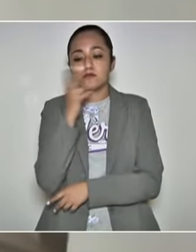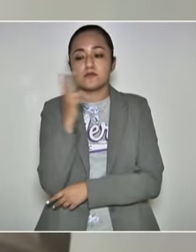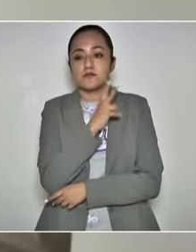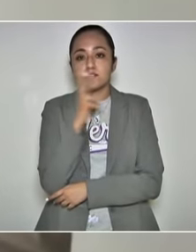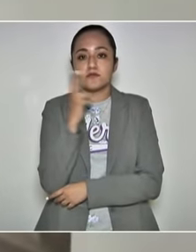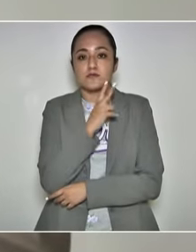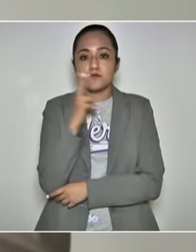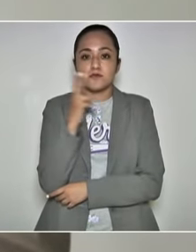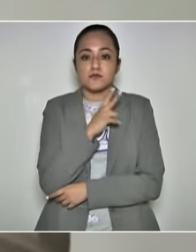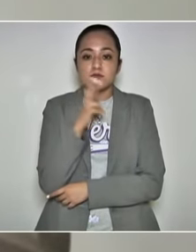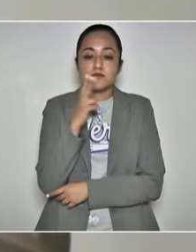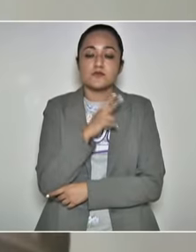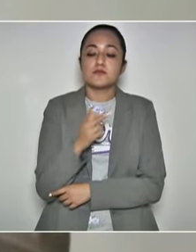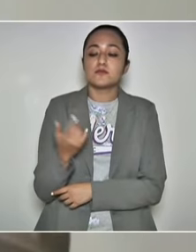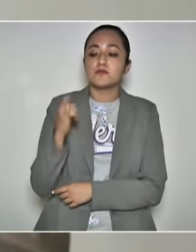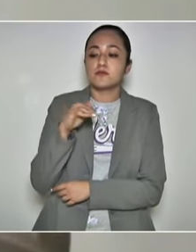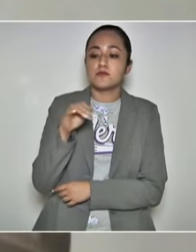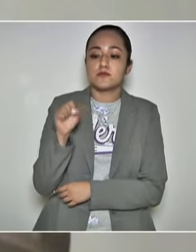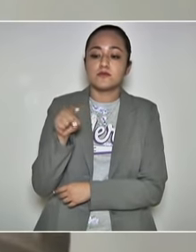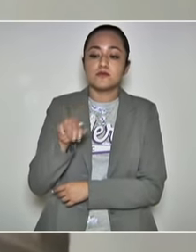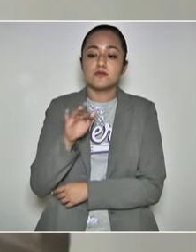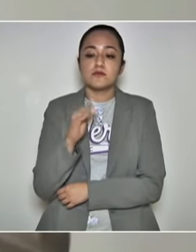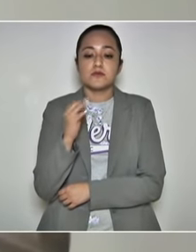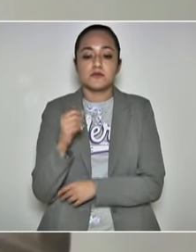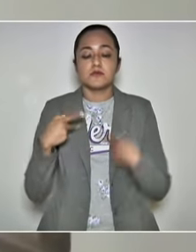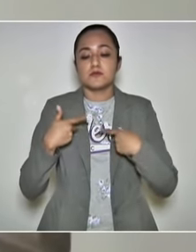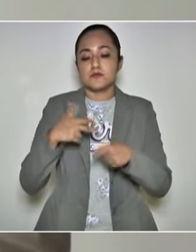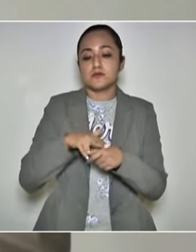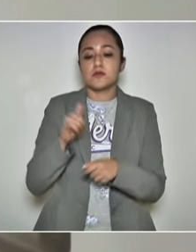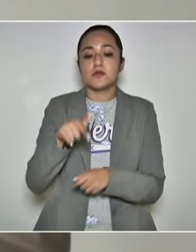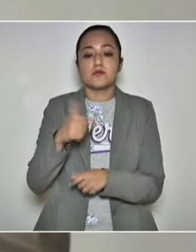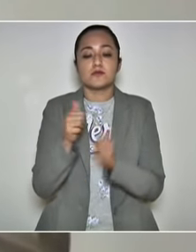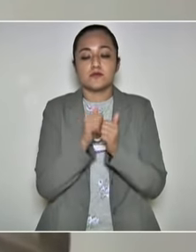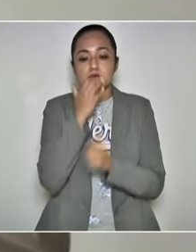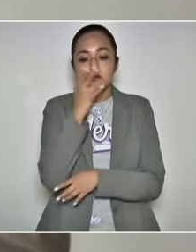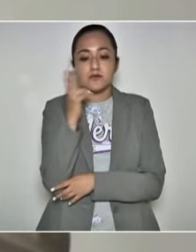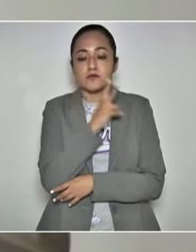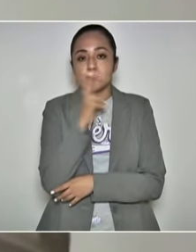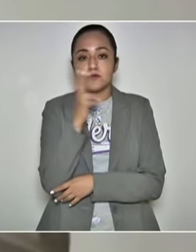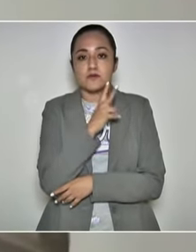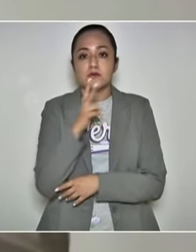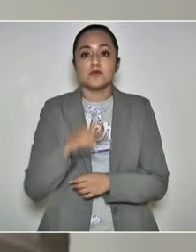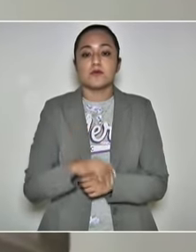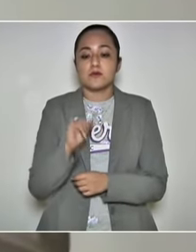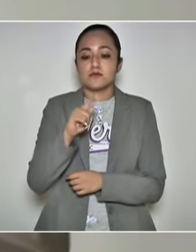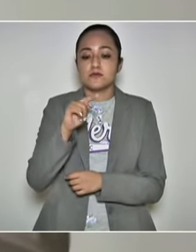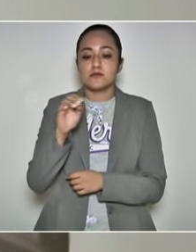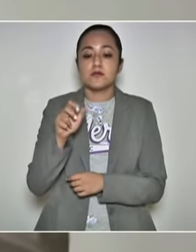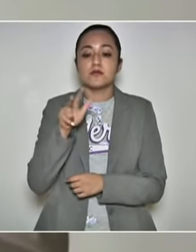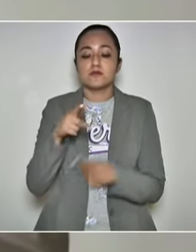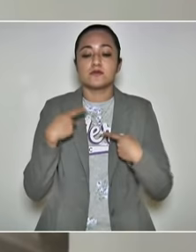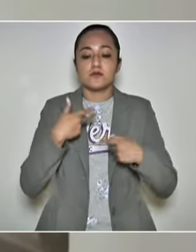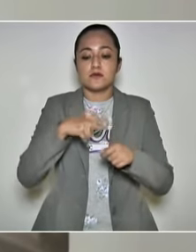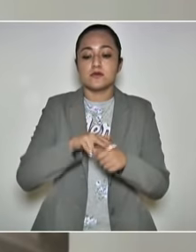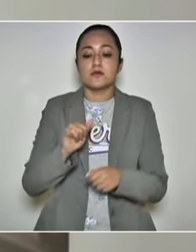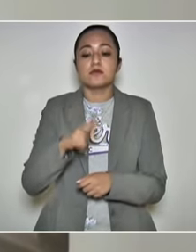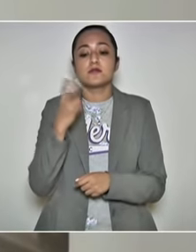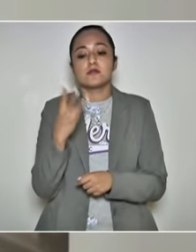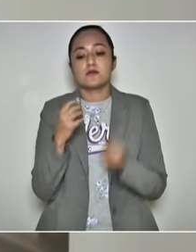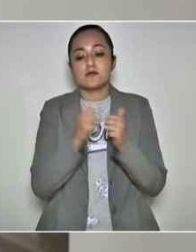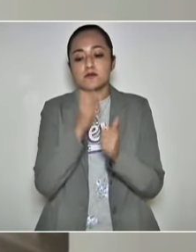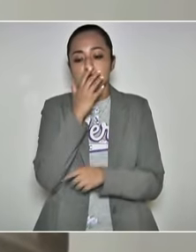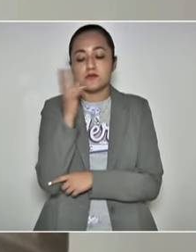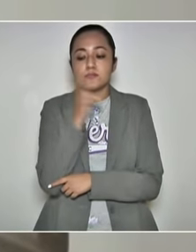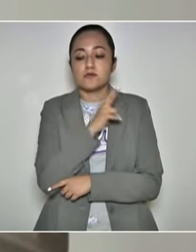ventilación asistida. IMSS, 59 pacientes, 12 con ventilación asistida. ISTE, 18 pacientes, 3 con